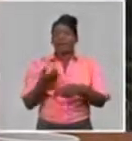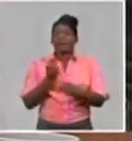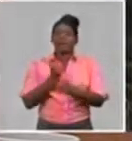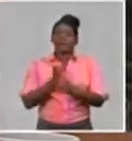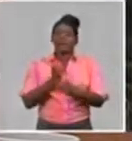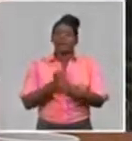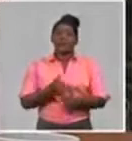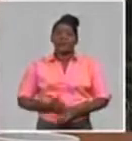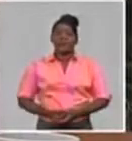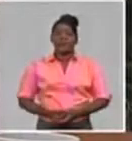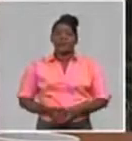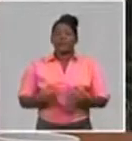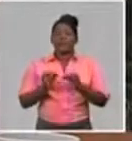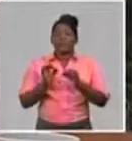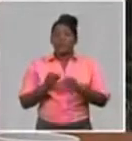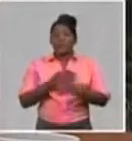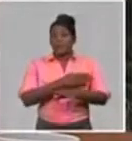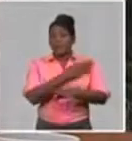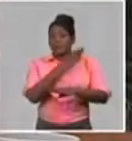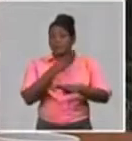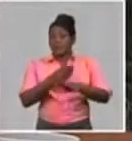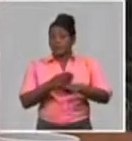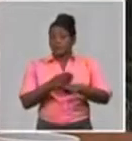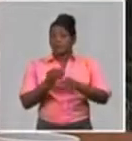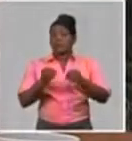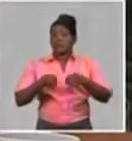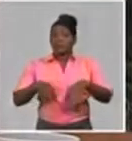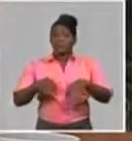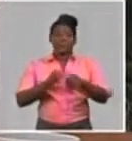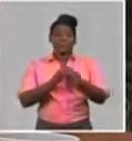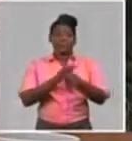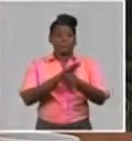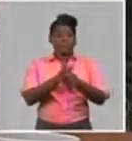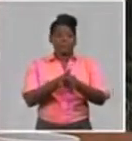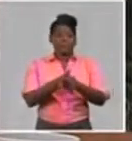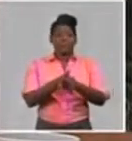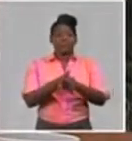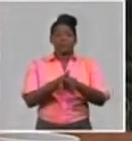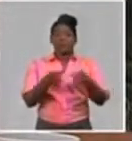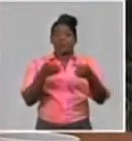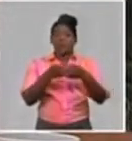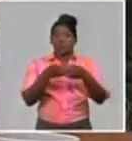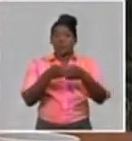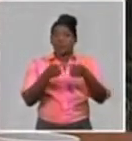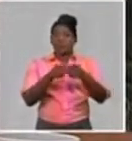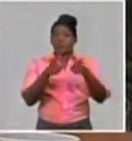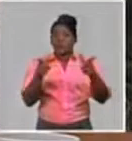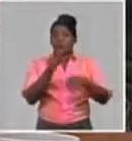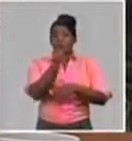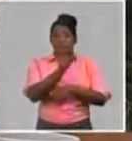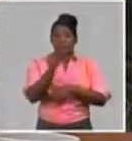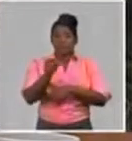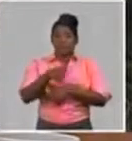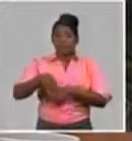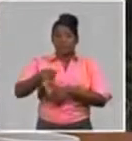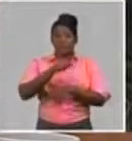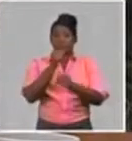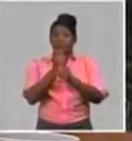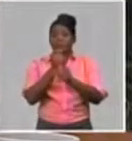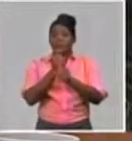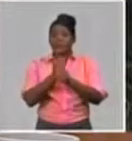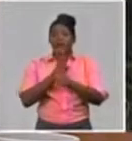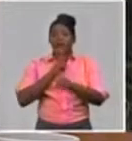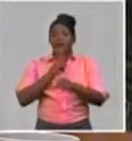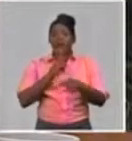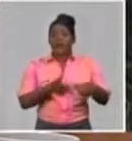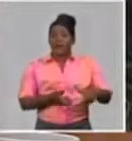toda la pandemia, de los 37.513 trabajadores que tiene el Instituto Nacional de Recursos Hidráulicos,